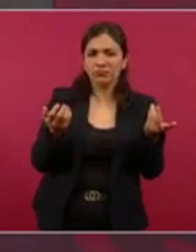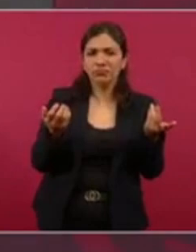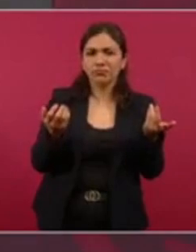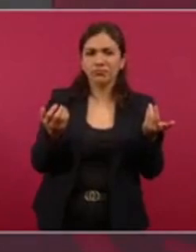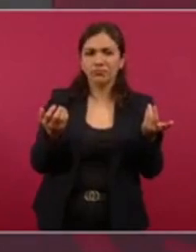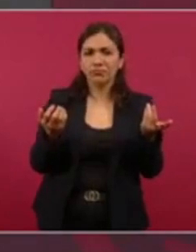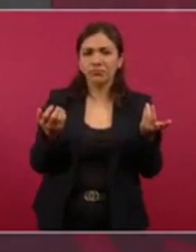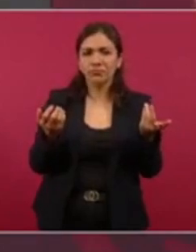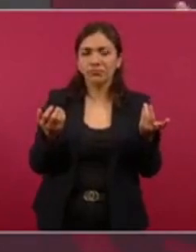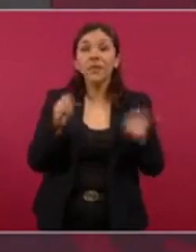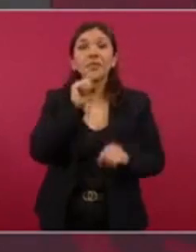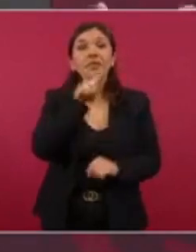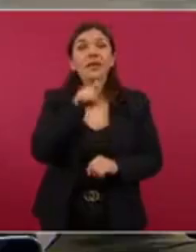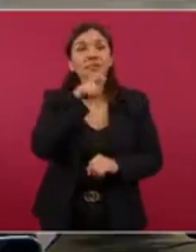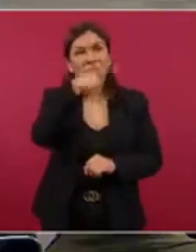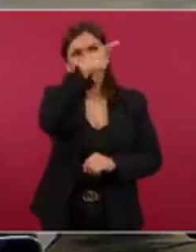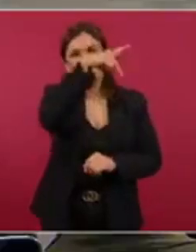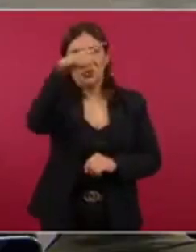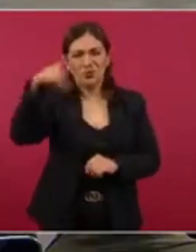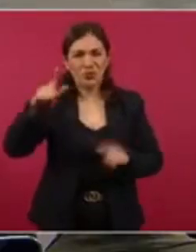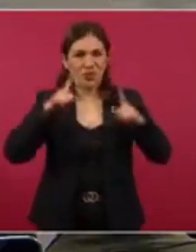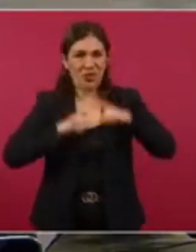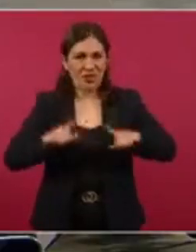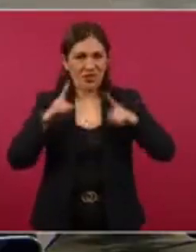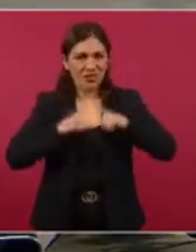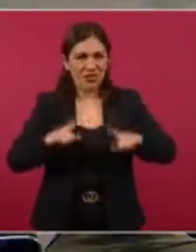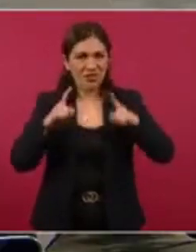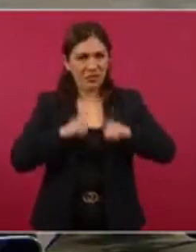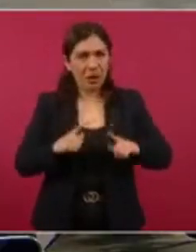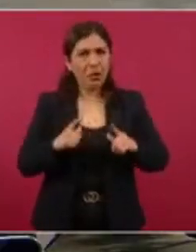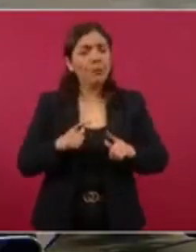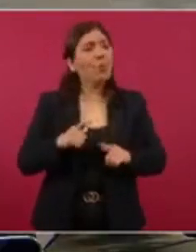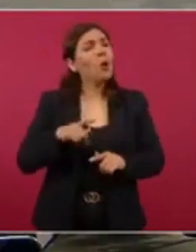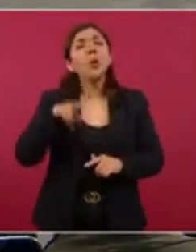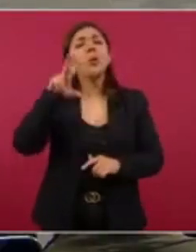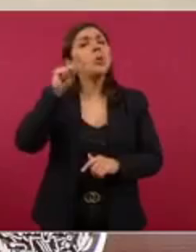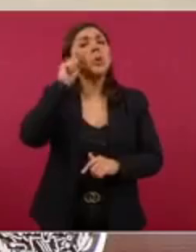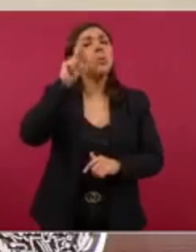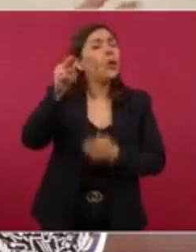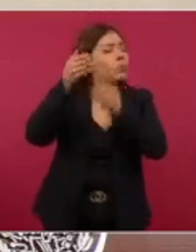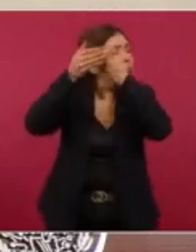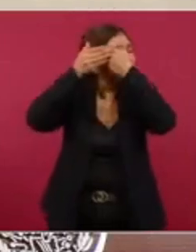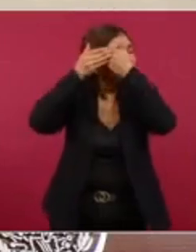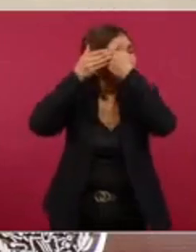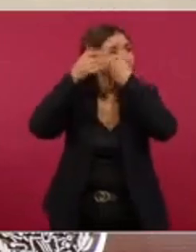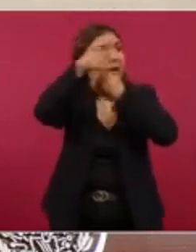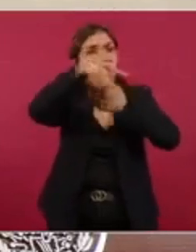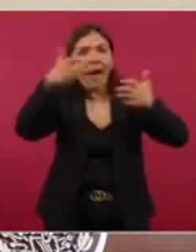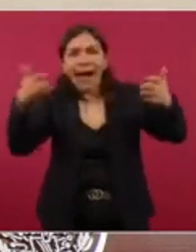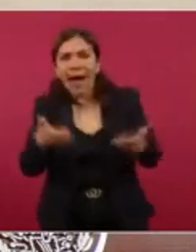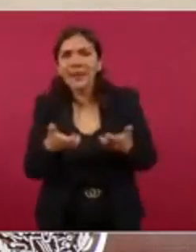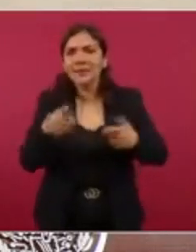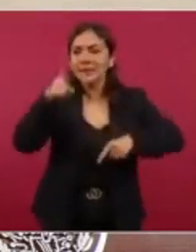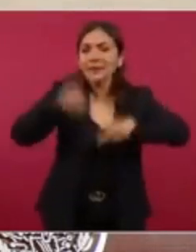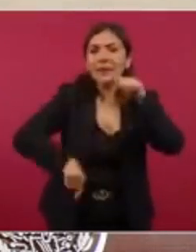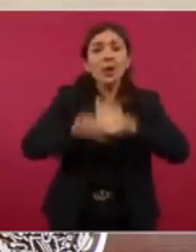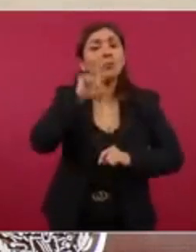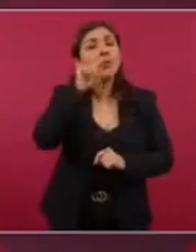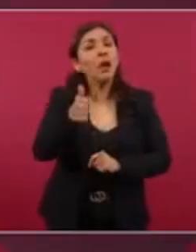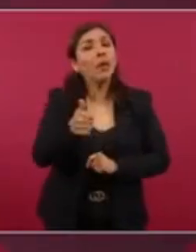sus agencias no ven nada, no actúan. Nada más